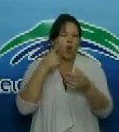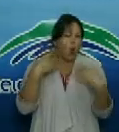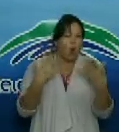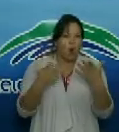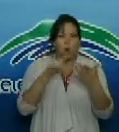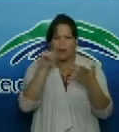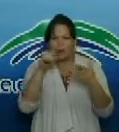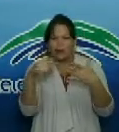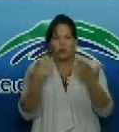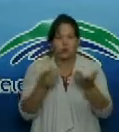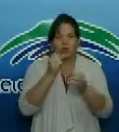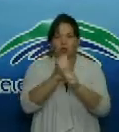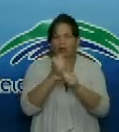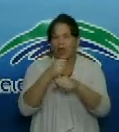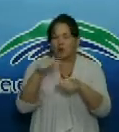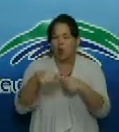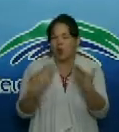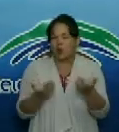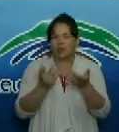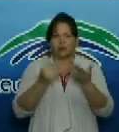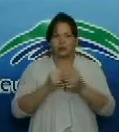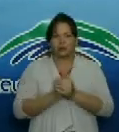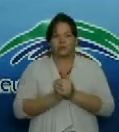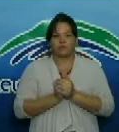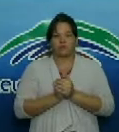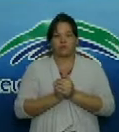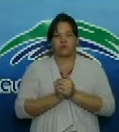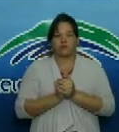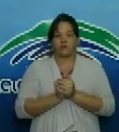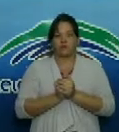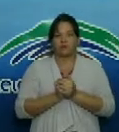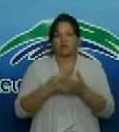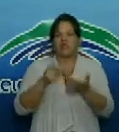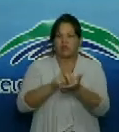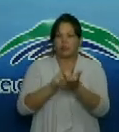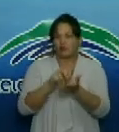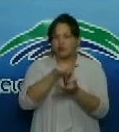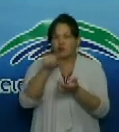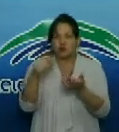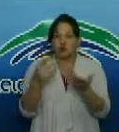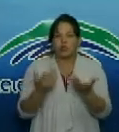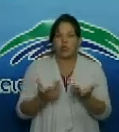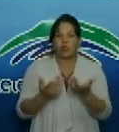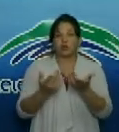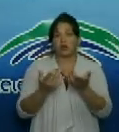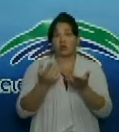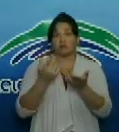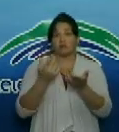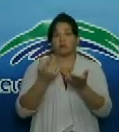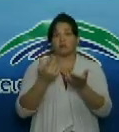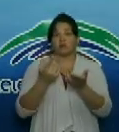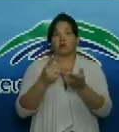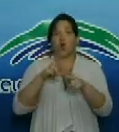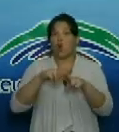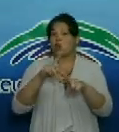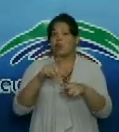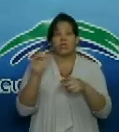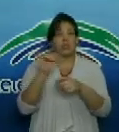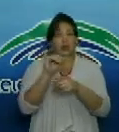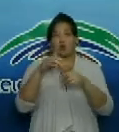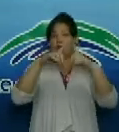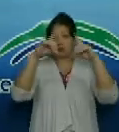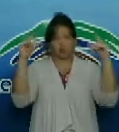estos momentos muy buenas tardes ¿cómo están prestando el servicio de esta situación que vive no solamente aquí también Cuba?